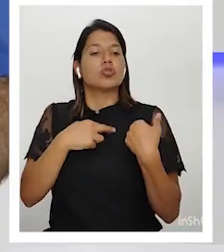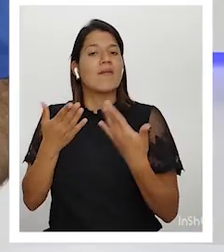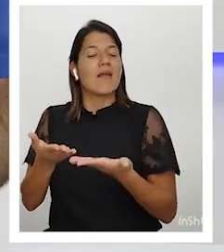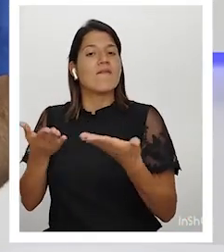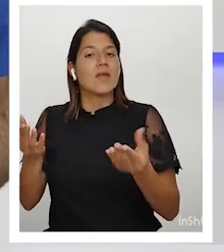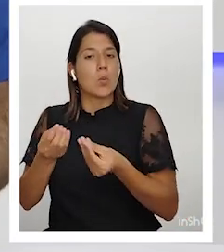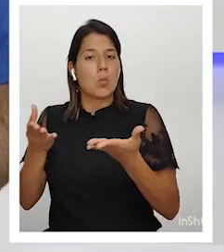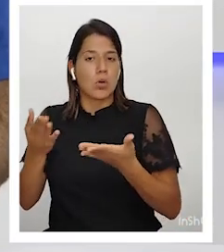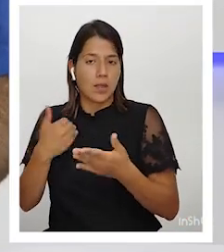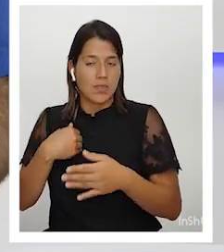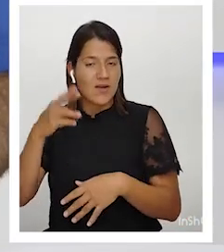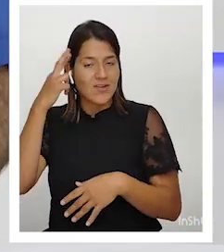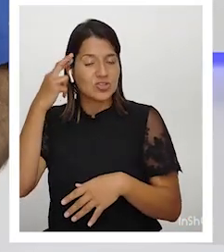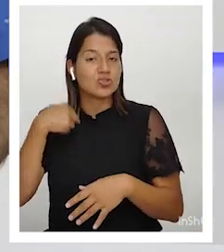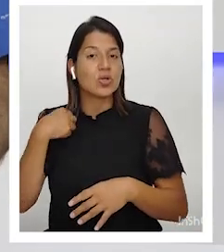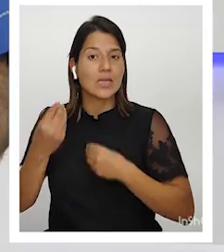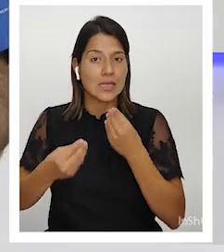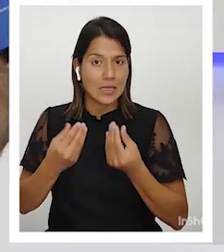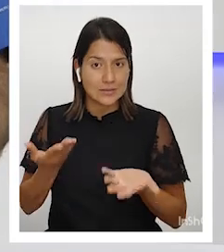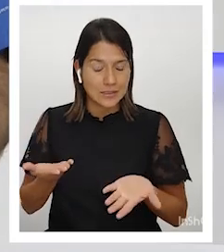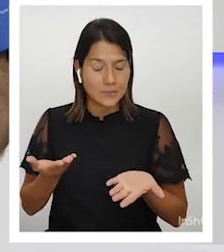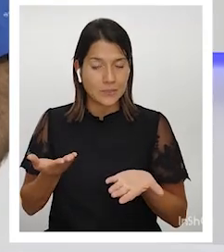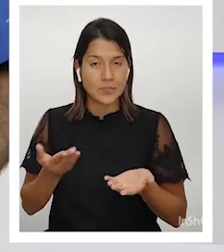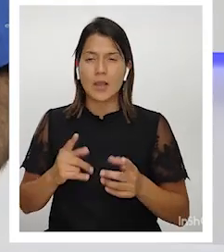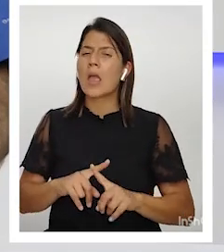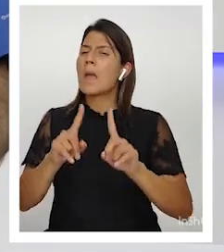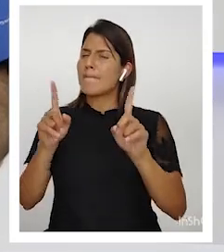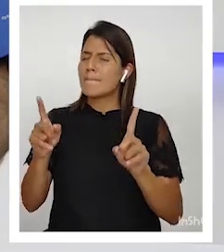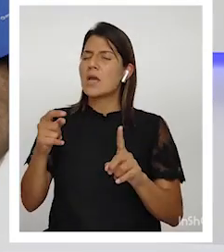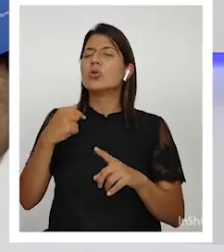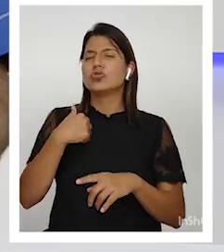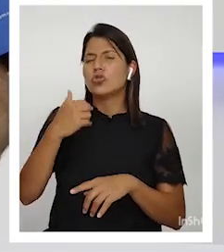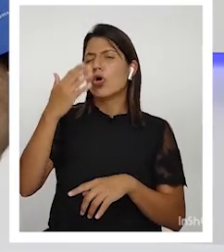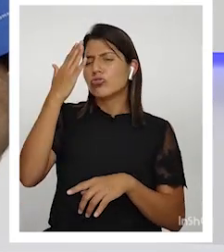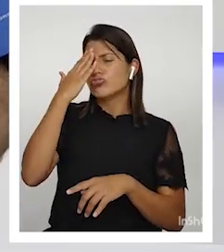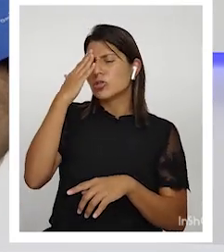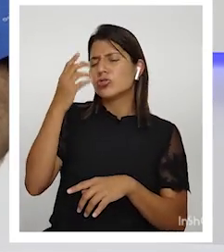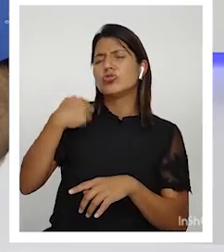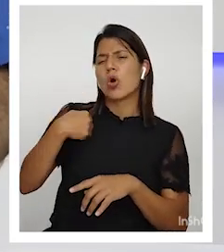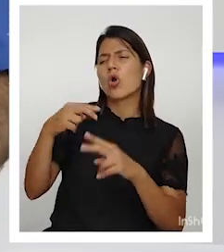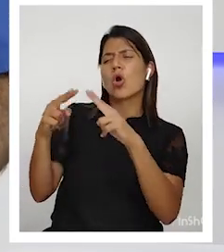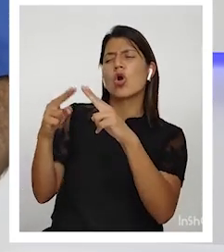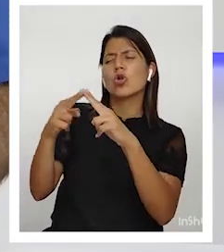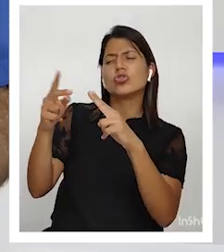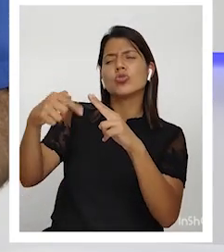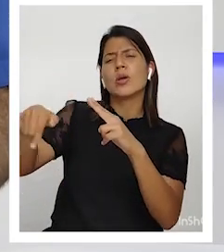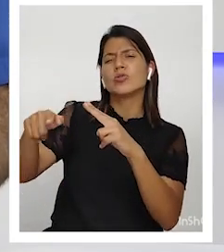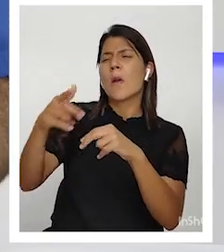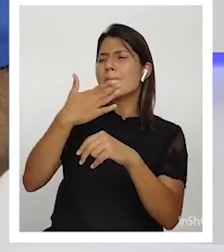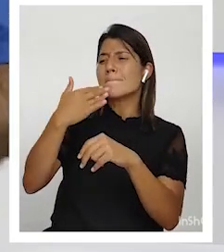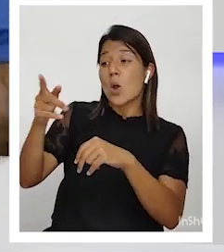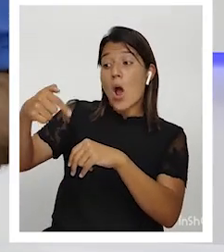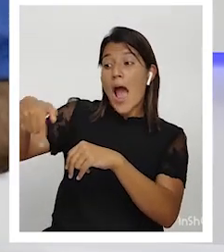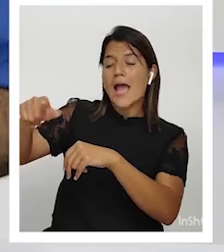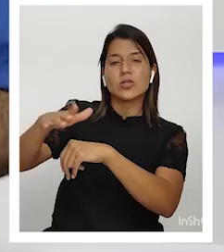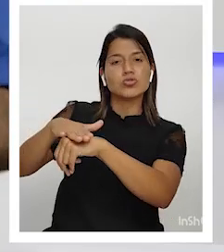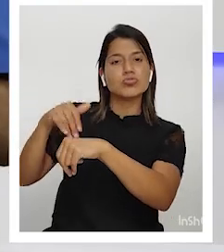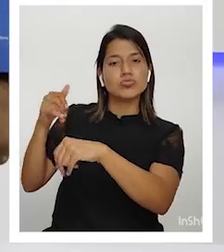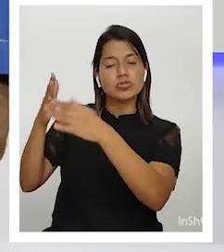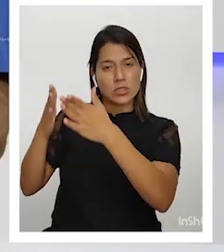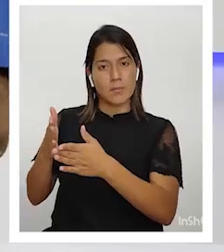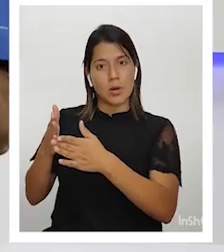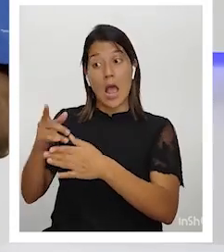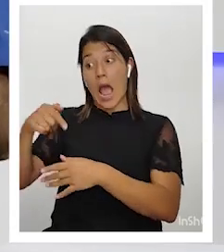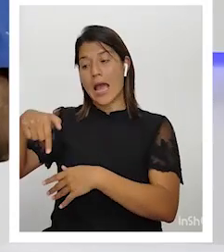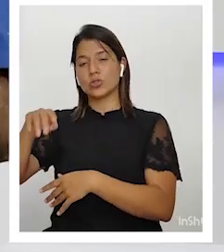razón ¿qué vamos a hacer? No todo es muy bien. Pero yo sé conozco a esta gente ¿por qué no los llama a su oficina? A los burócratas